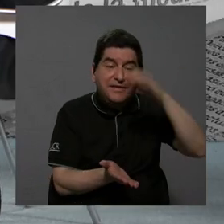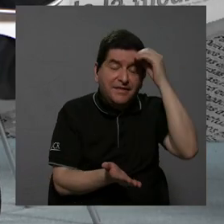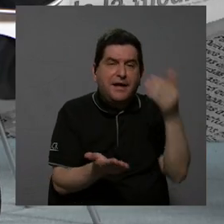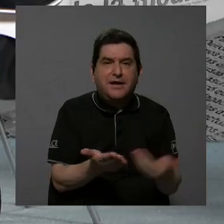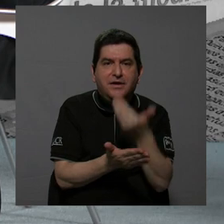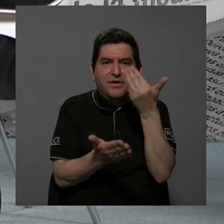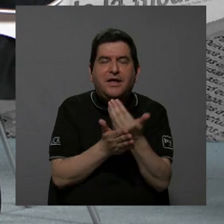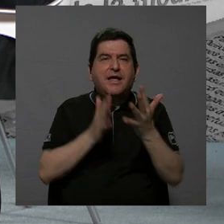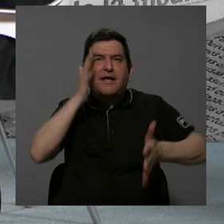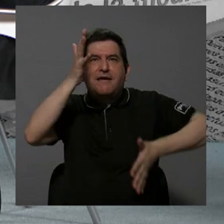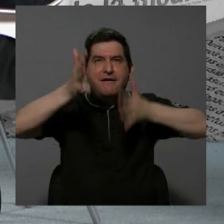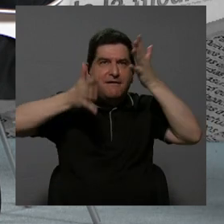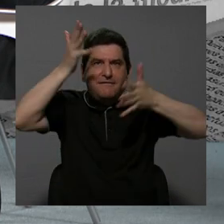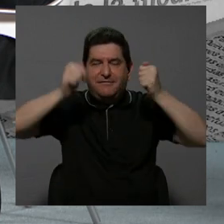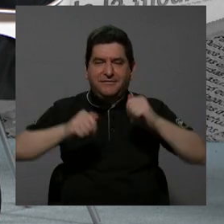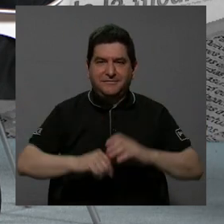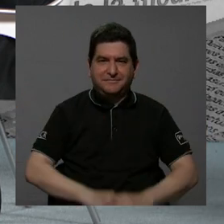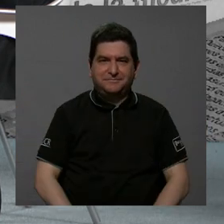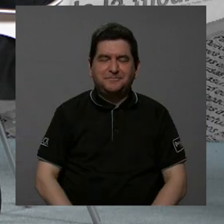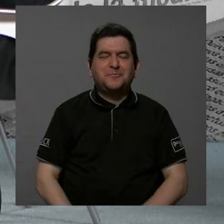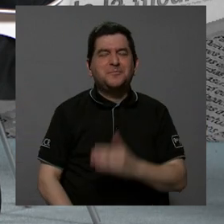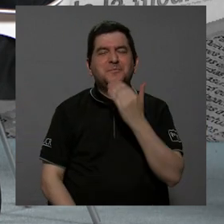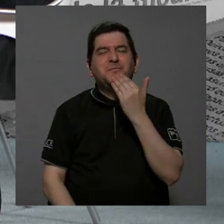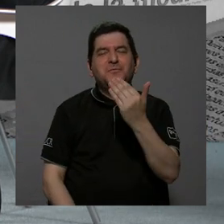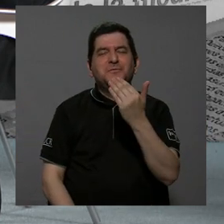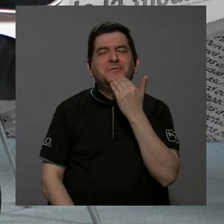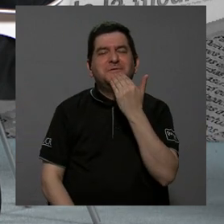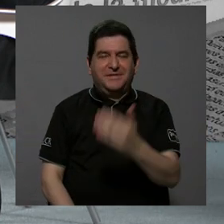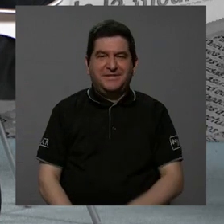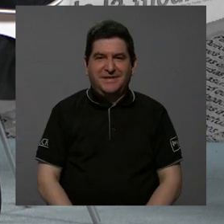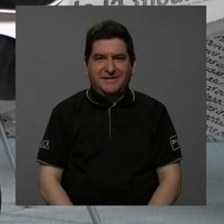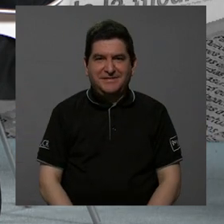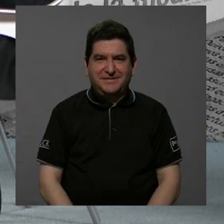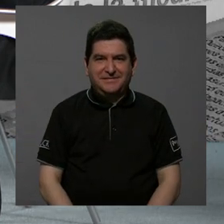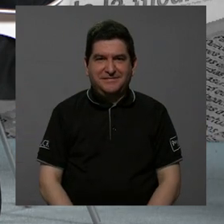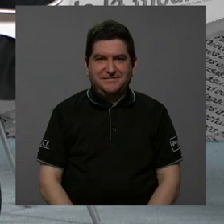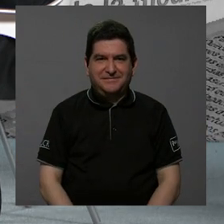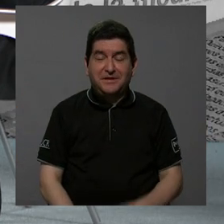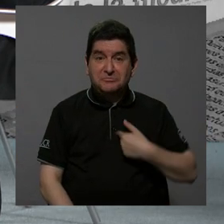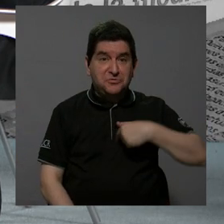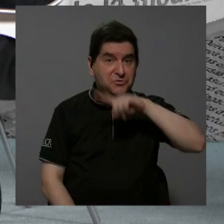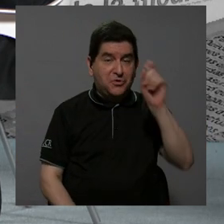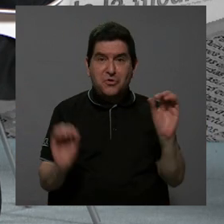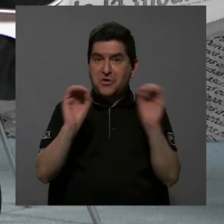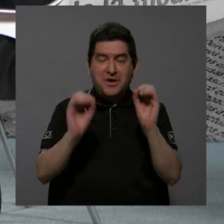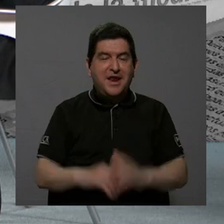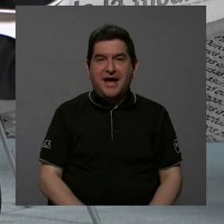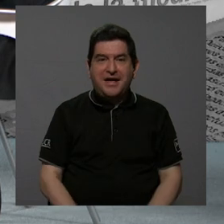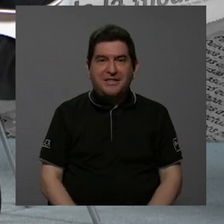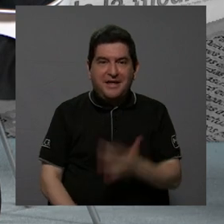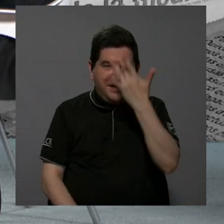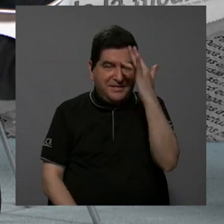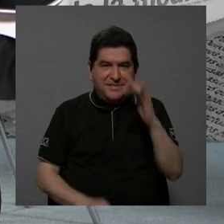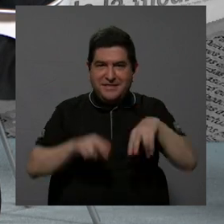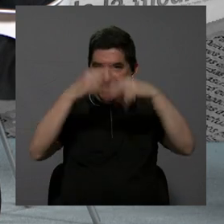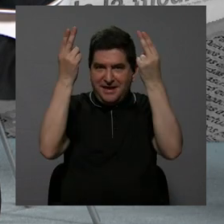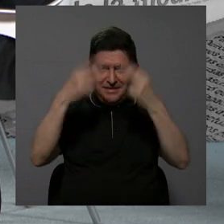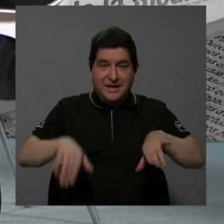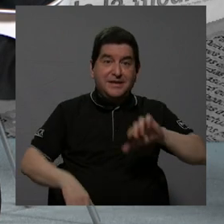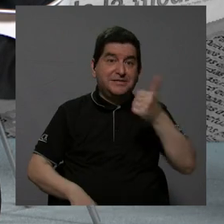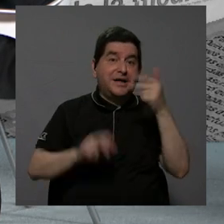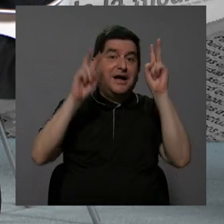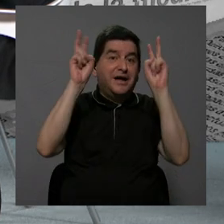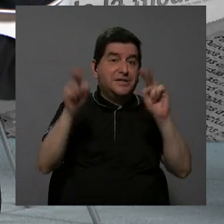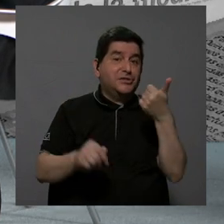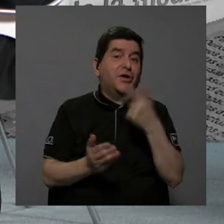innovar y de creatividad, por ejemplo. Le agradecemos mucho. Vio que yo no le pregunté nada sobre inteligencia artificial porque ya ese será otro